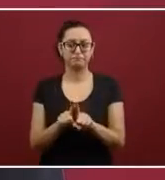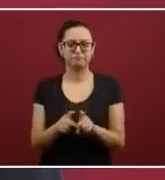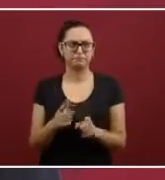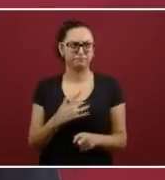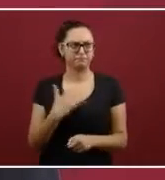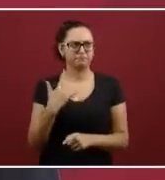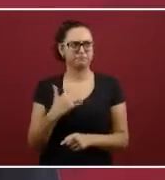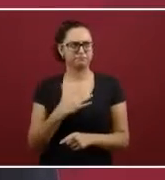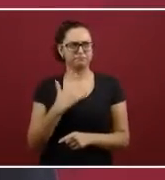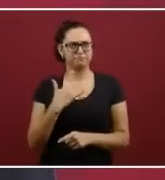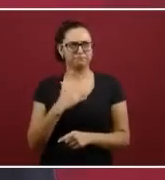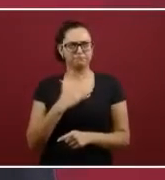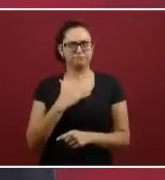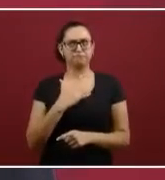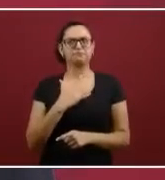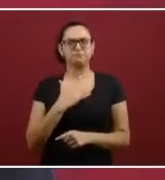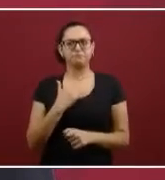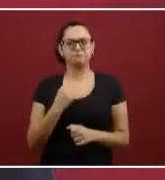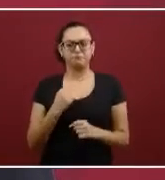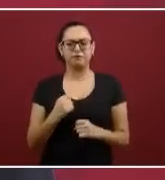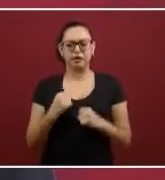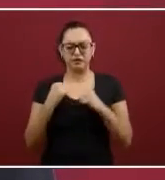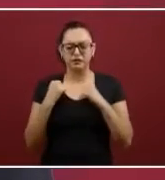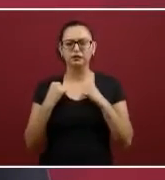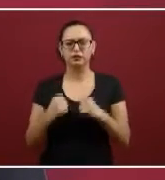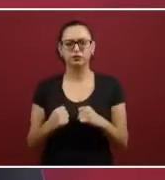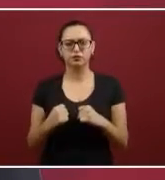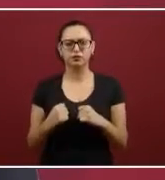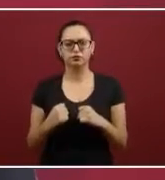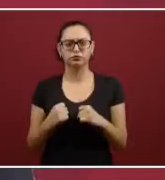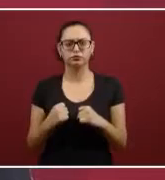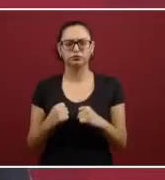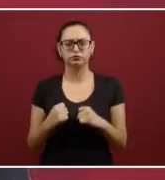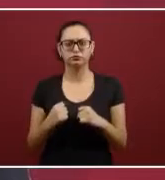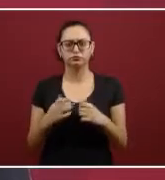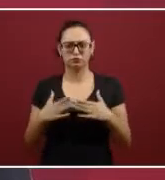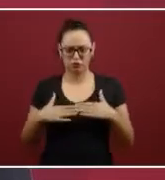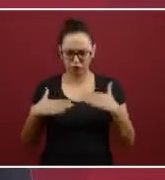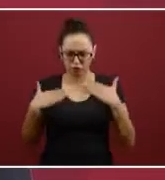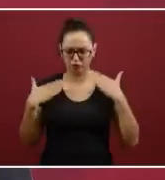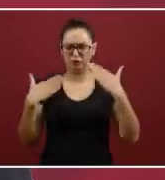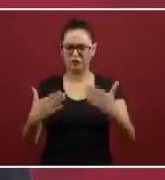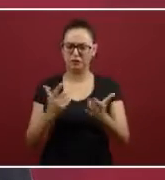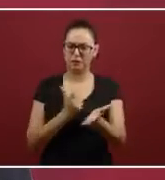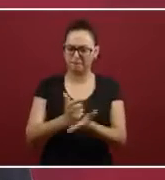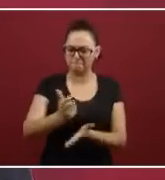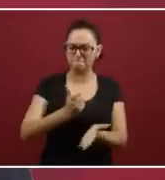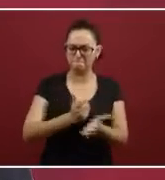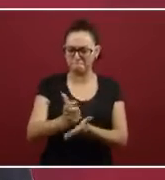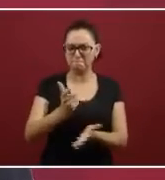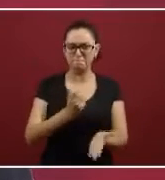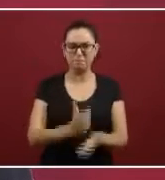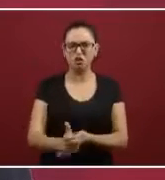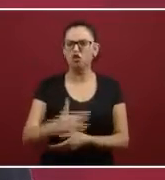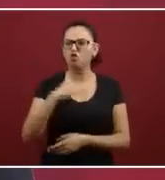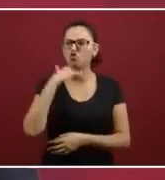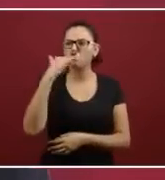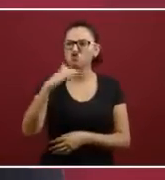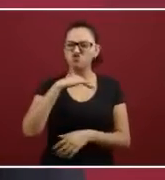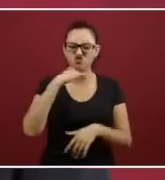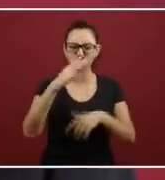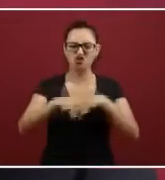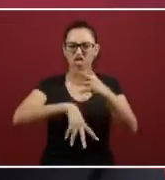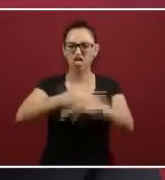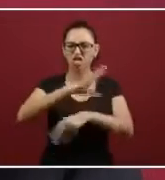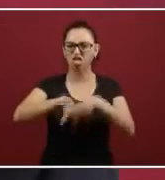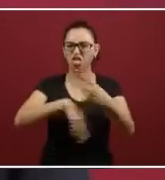de que no se va a permitir la corrupción y que las contribuciones,